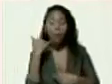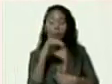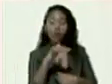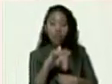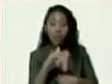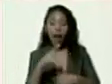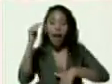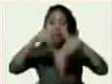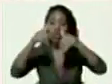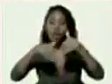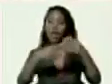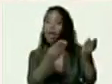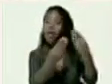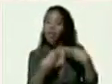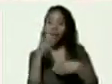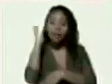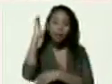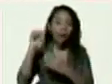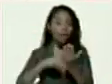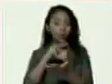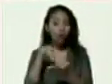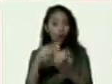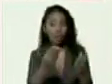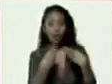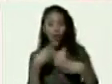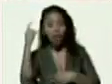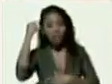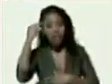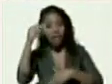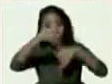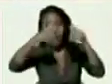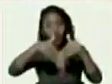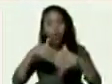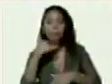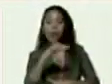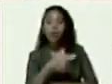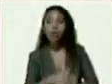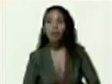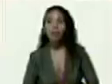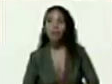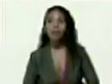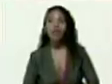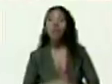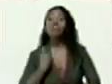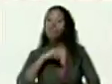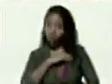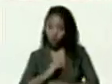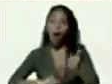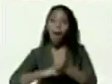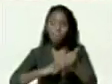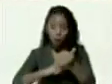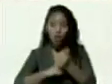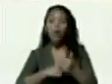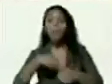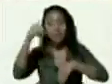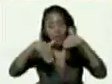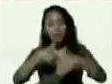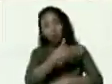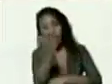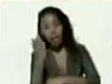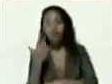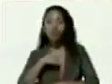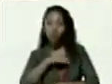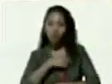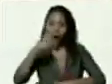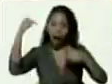la asamblea nacional cuente con nosotros presidente que somos aquí